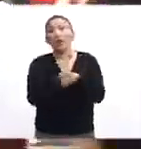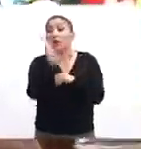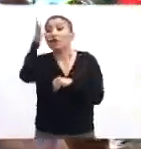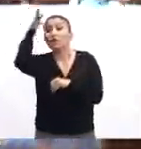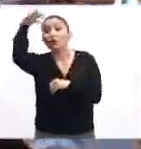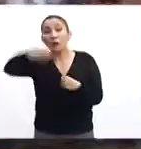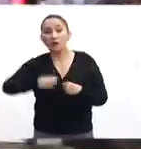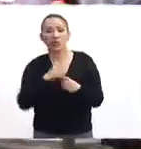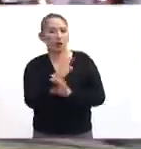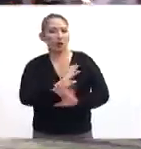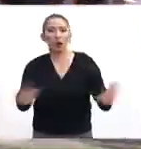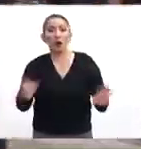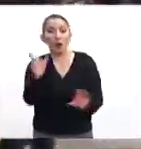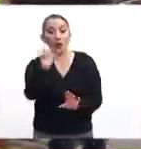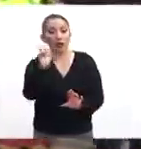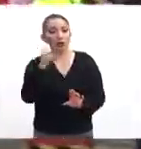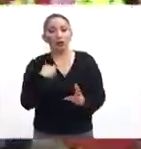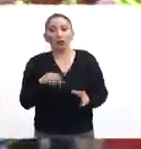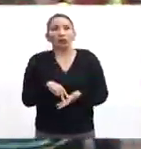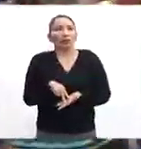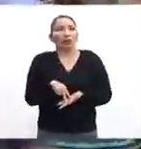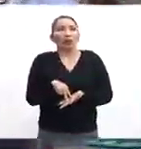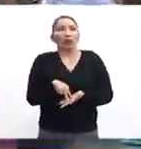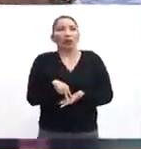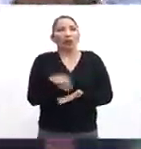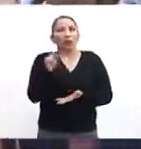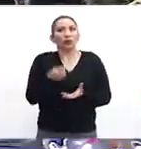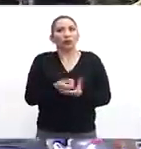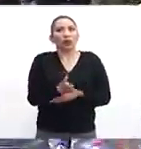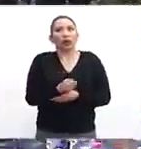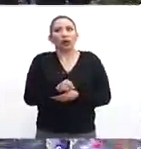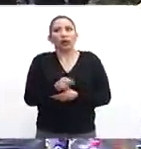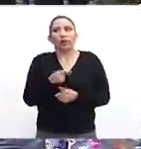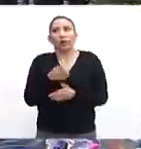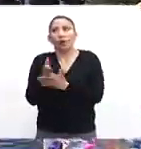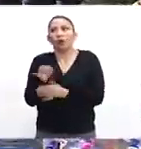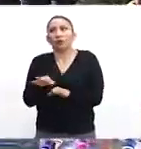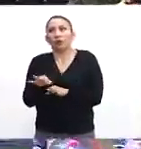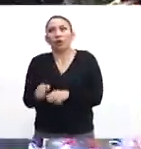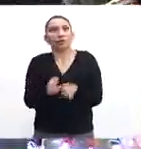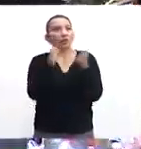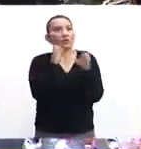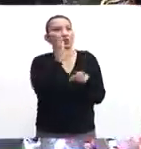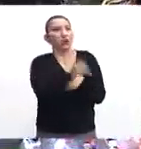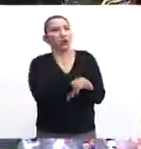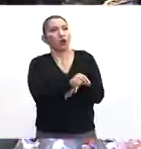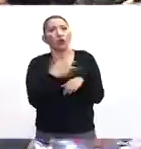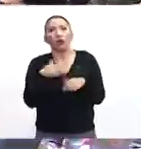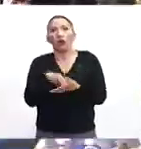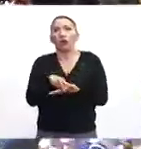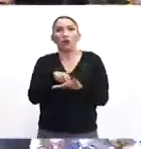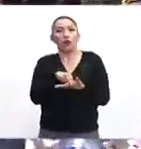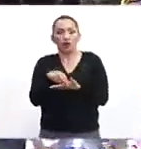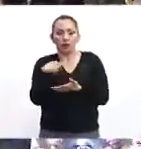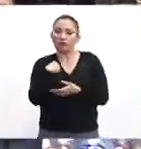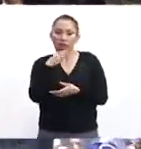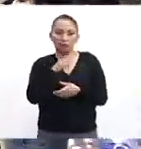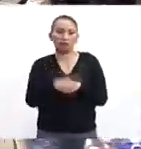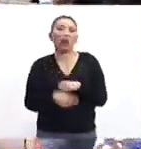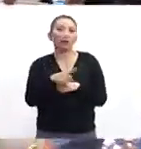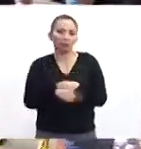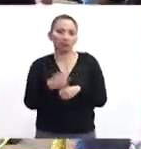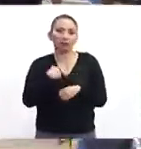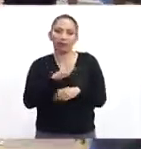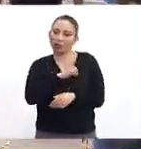vida cotidiana. Cuando alguien ya no se quiere mover de un lugar, no quiere entrar a determinado sitio, está paralizado, bueno, tiene que